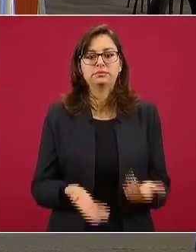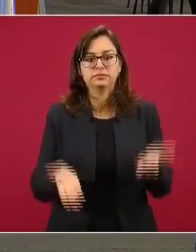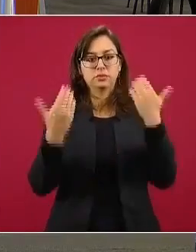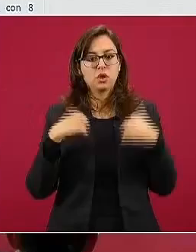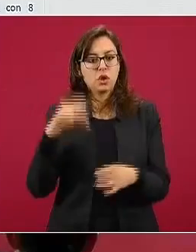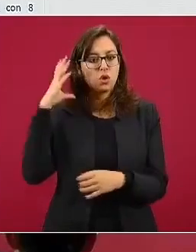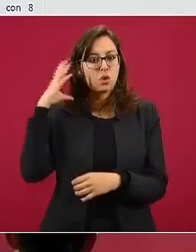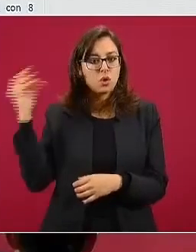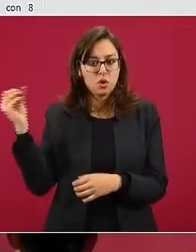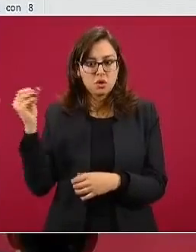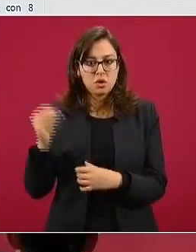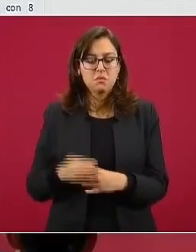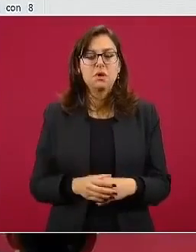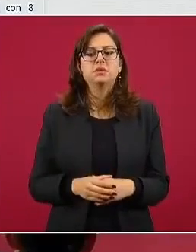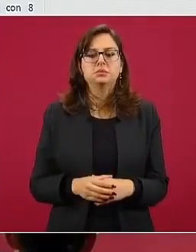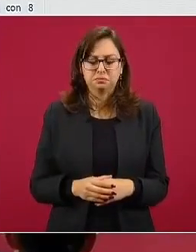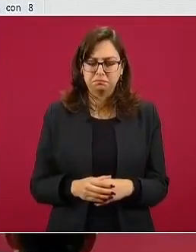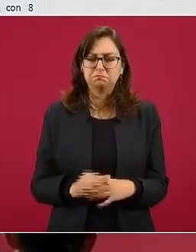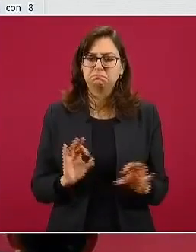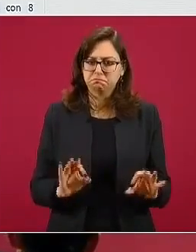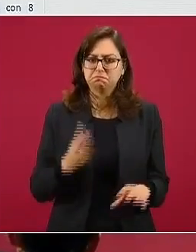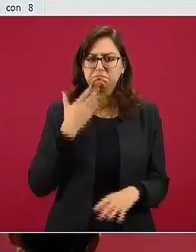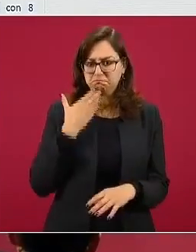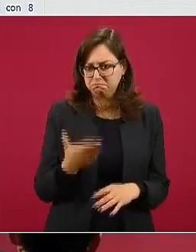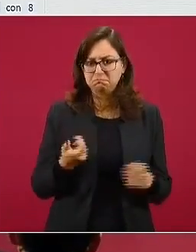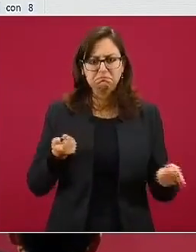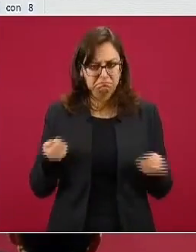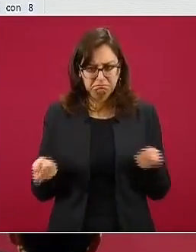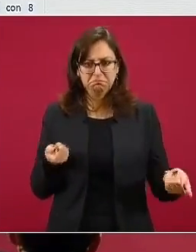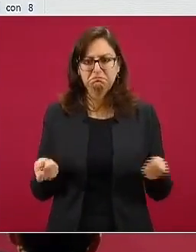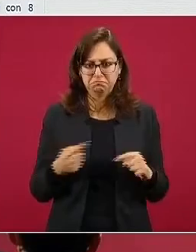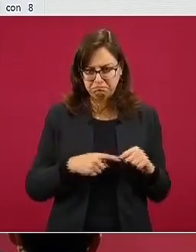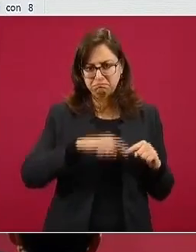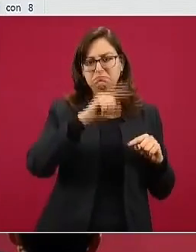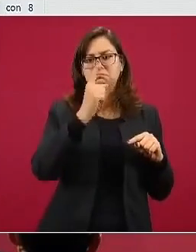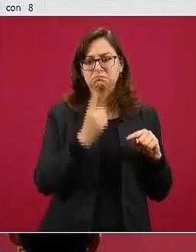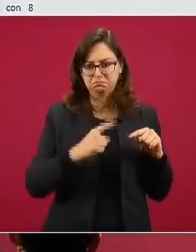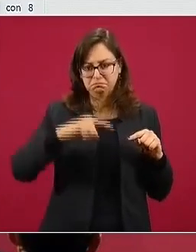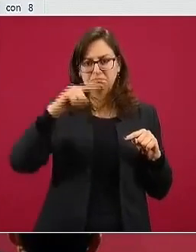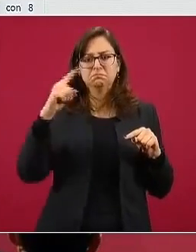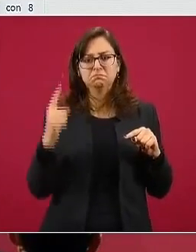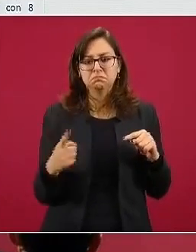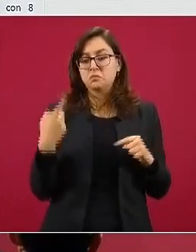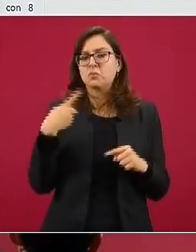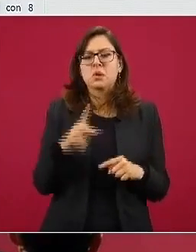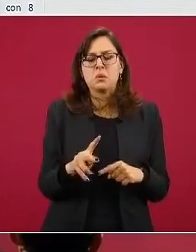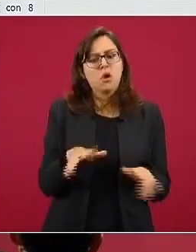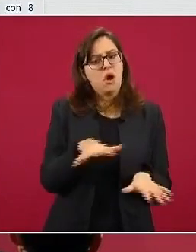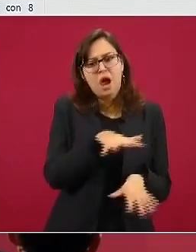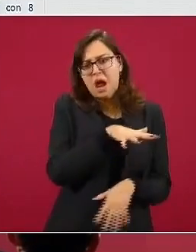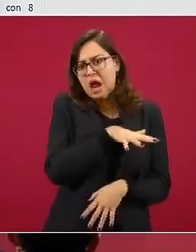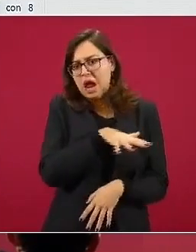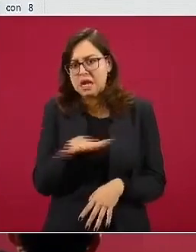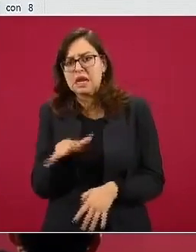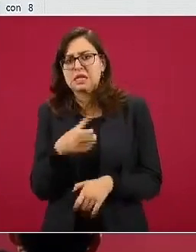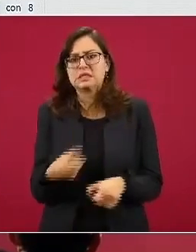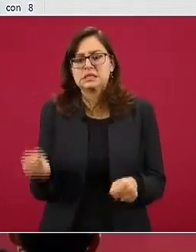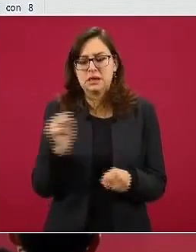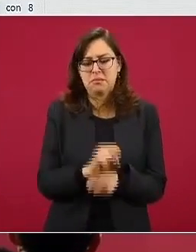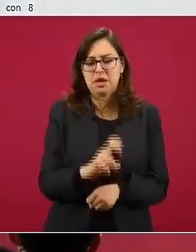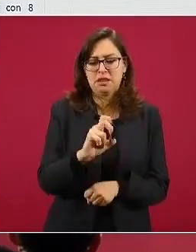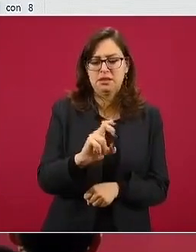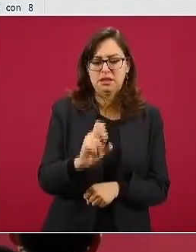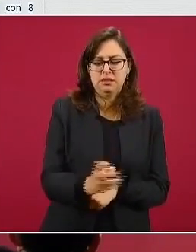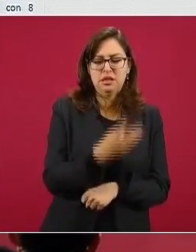curso, no comentamos detalles, simplemente porque va en buen curso, ha tenido subidas y bajadas, pero en general la trayectoria desde la semana 34